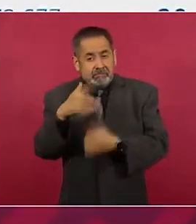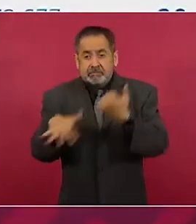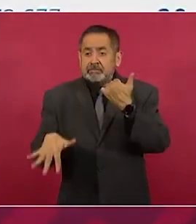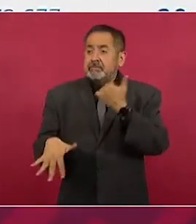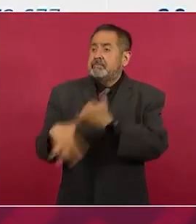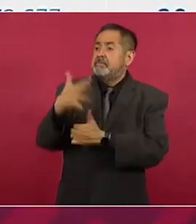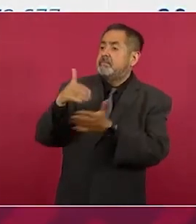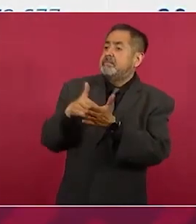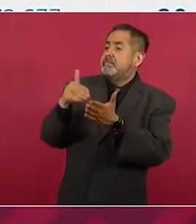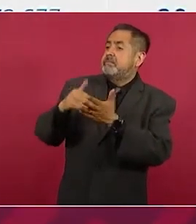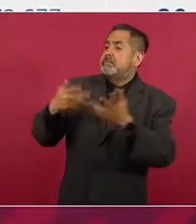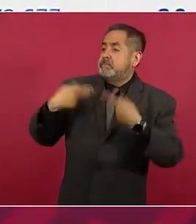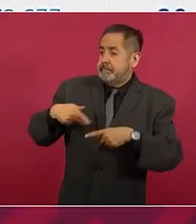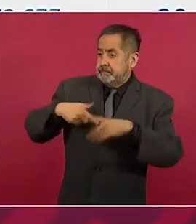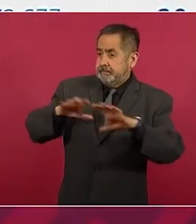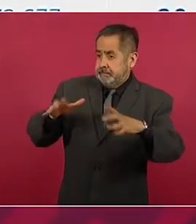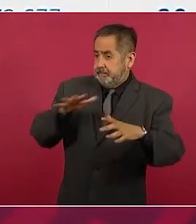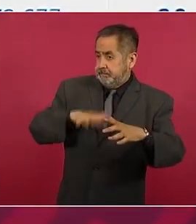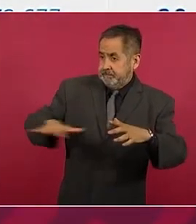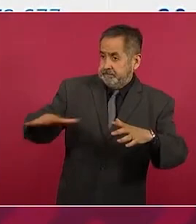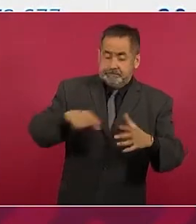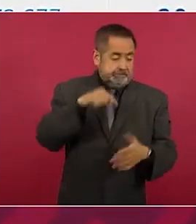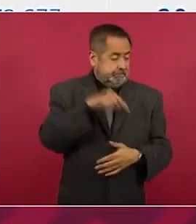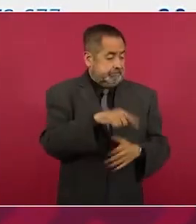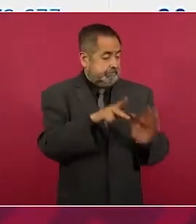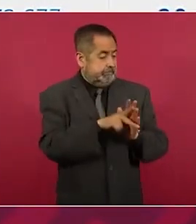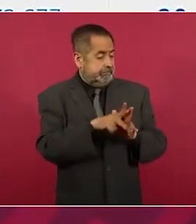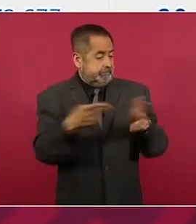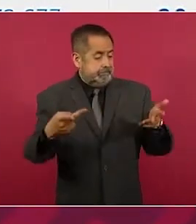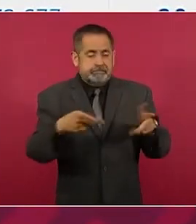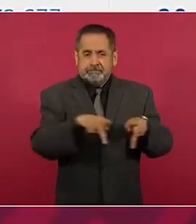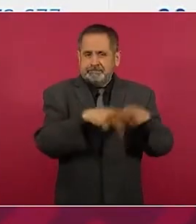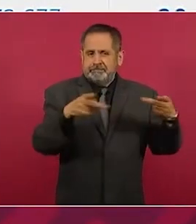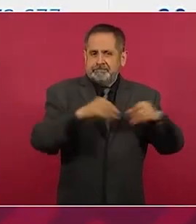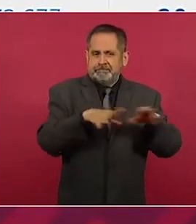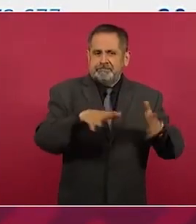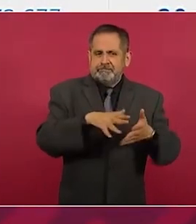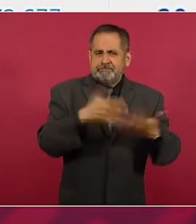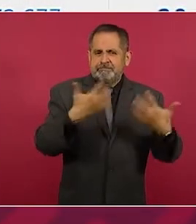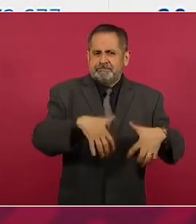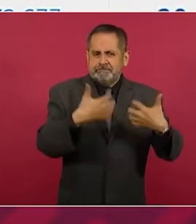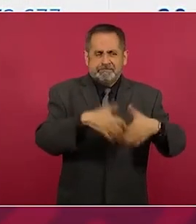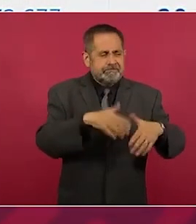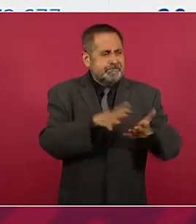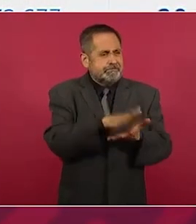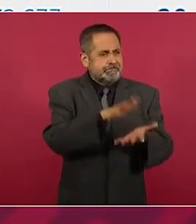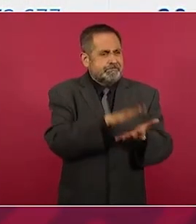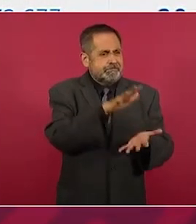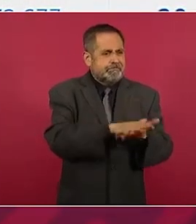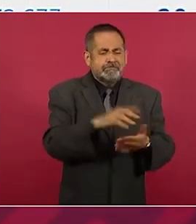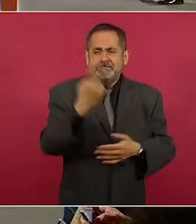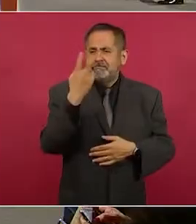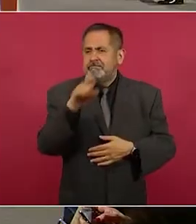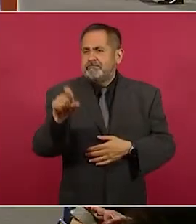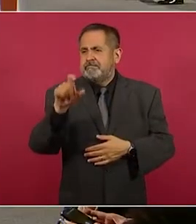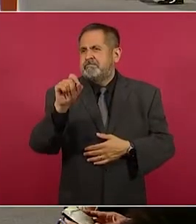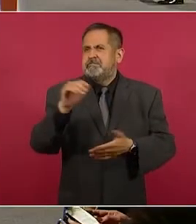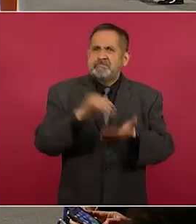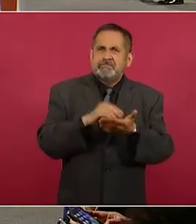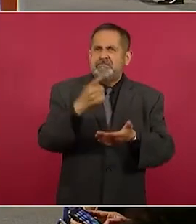millones de habitantes, un periódico con un tiraje de 120, 130 mil.